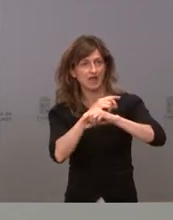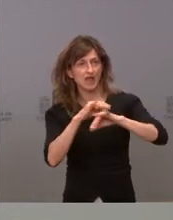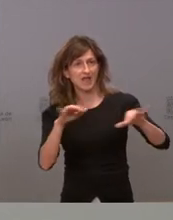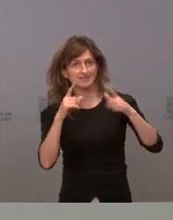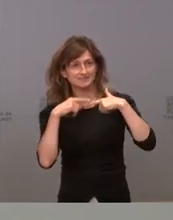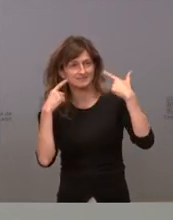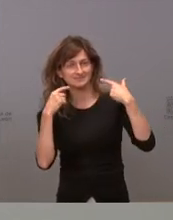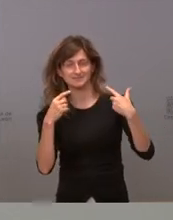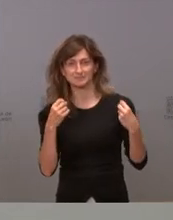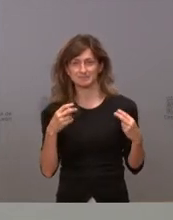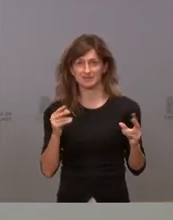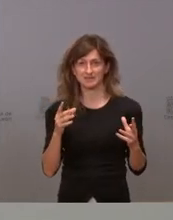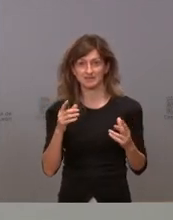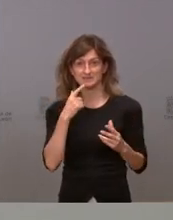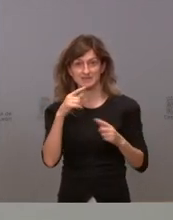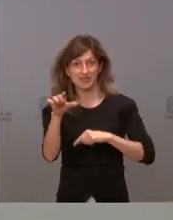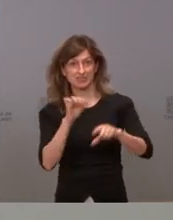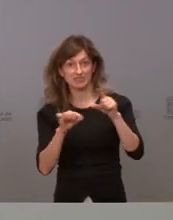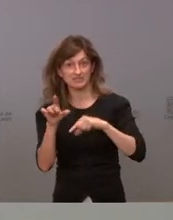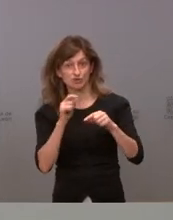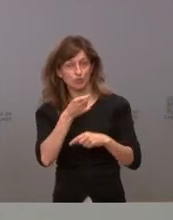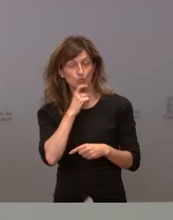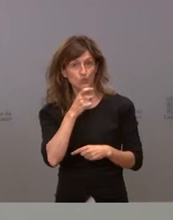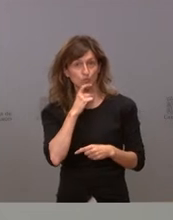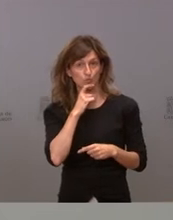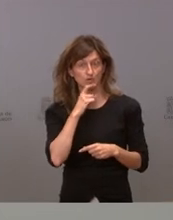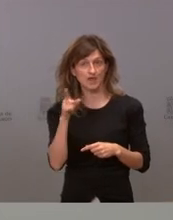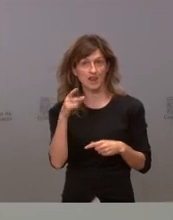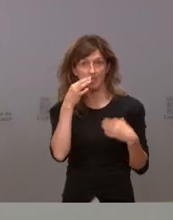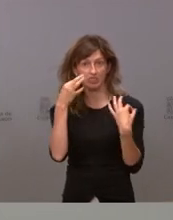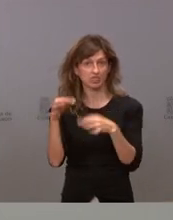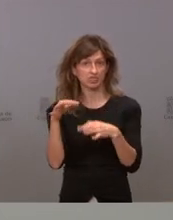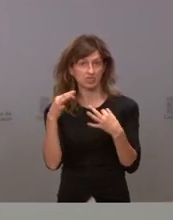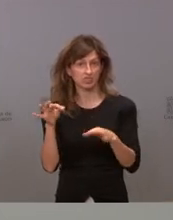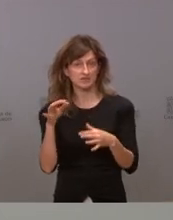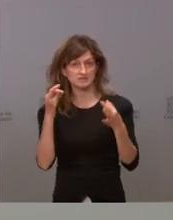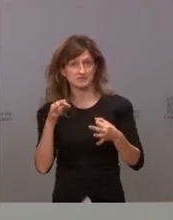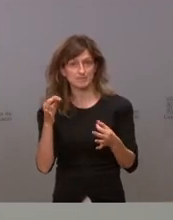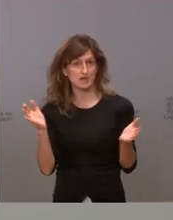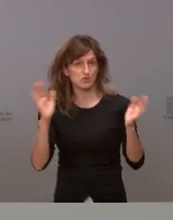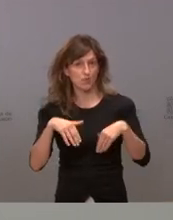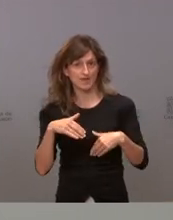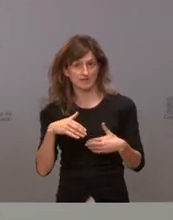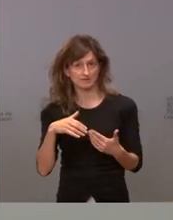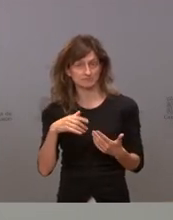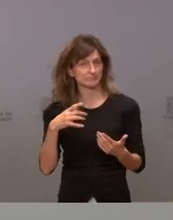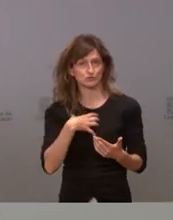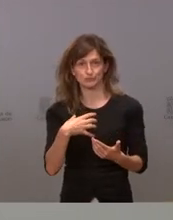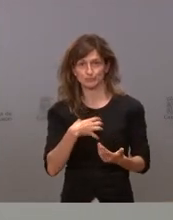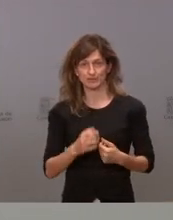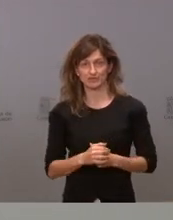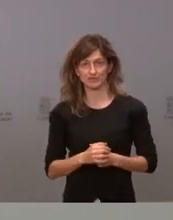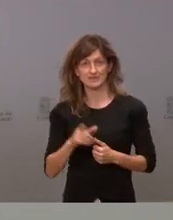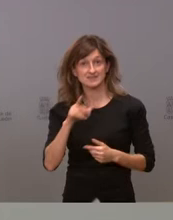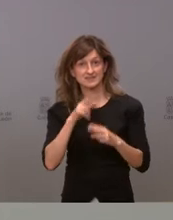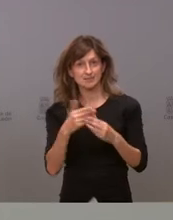sonrisas que cuando hay que tomar decisiones difíciles esté siempre ausente no puede ser es una